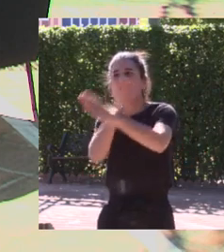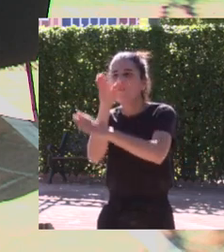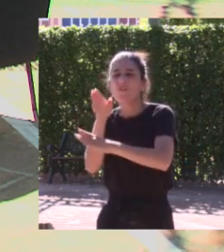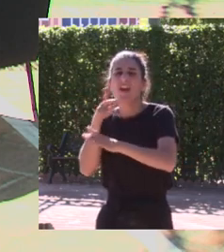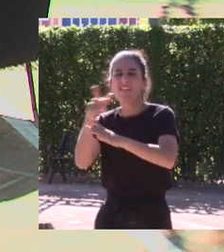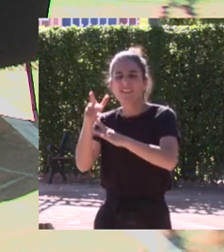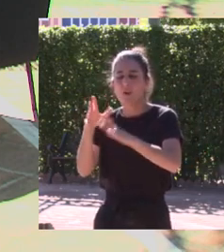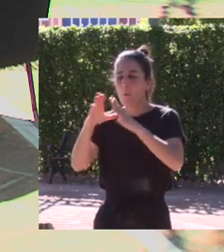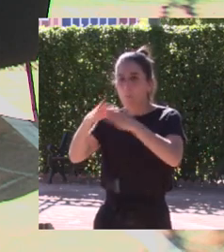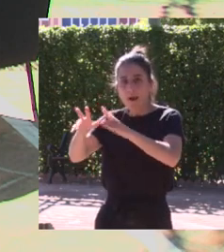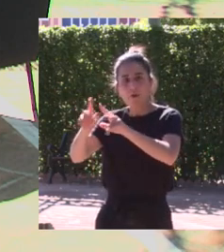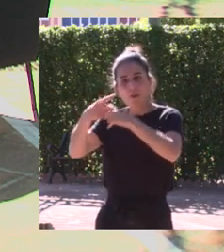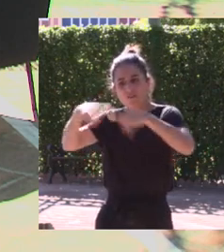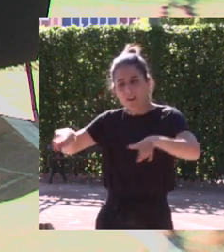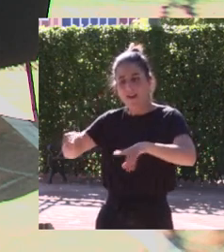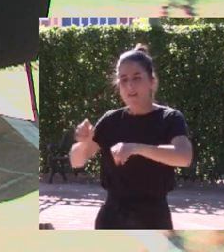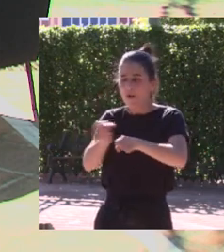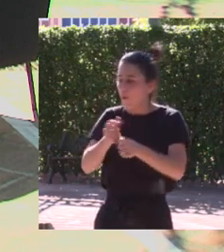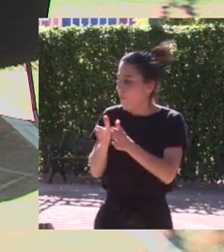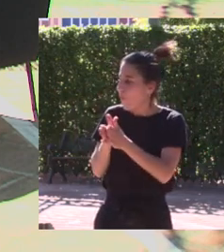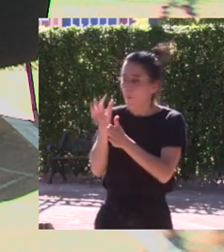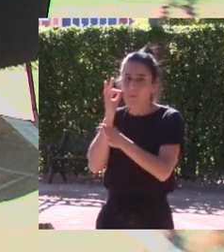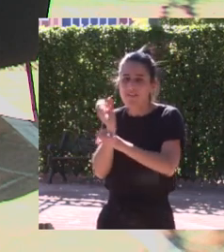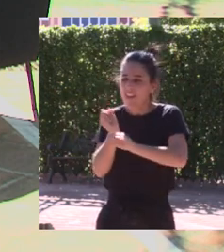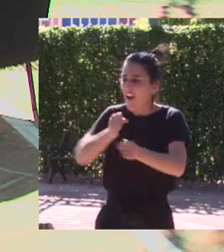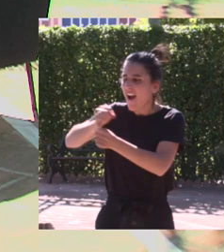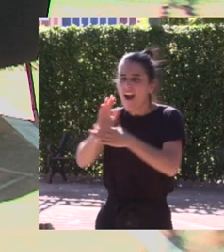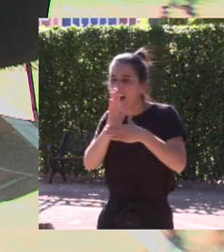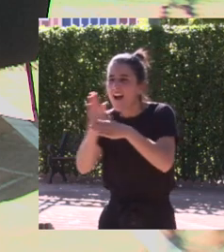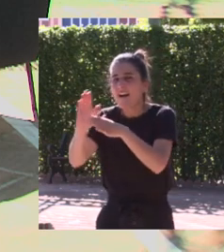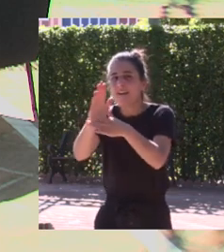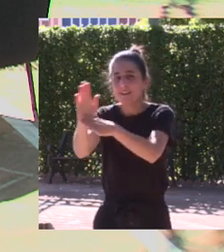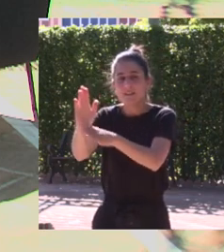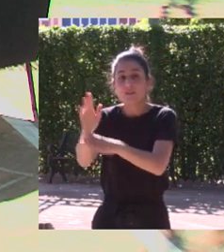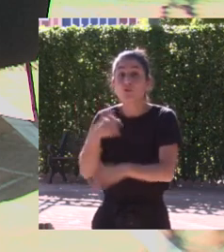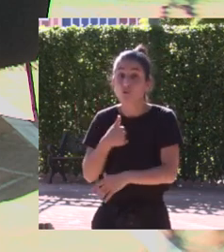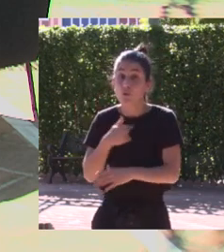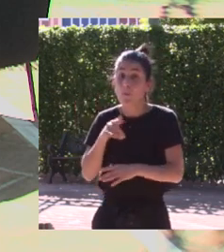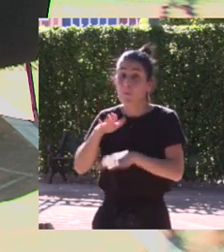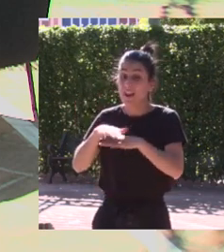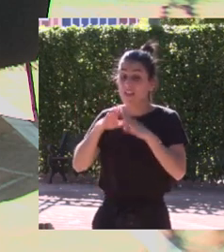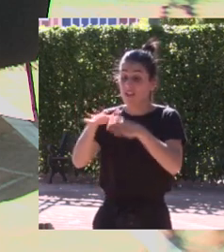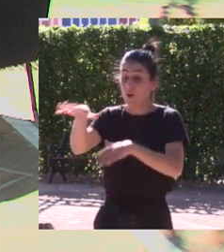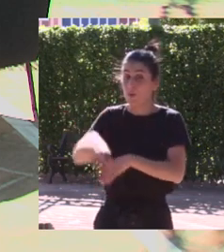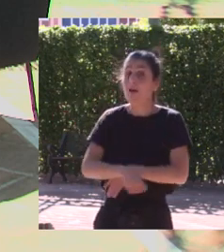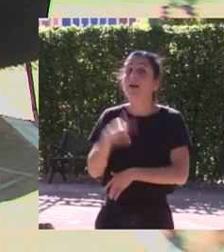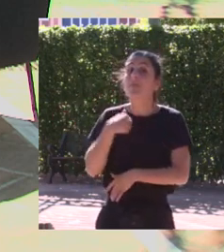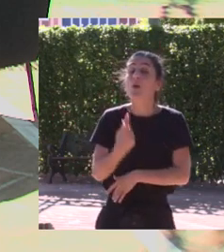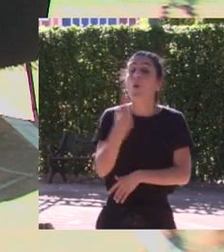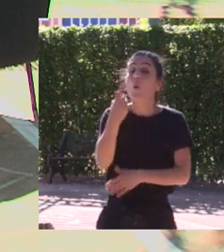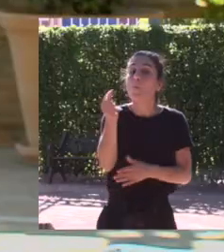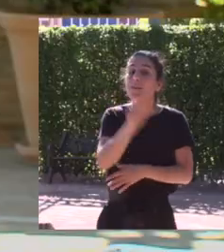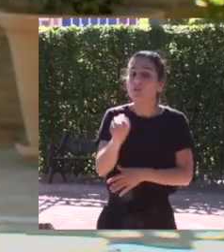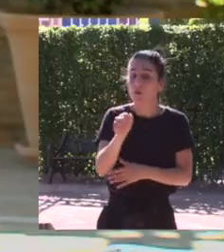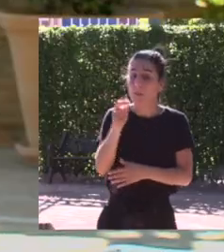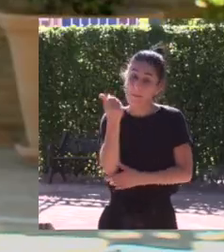Barcelona empecé a navegar en un barco diferente con una compañera tuve que ingeniármelas para comprar un barco que me costó un